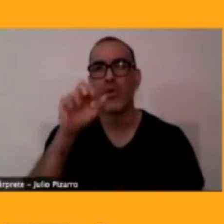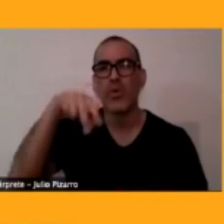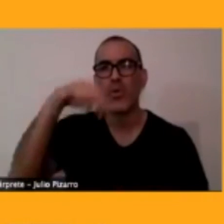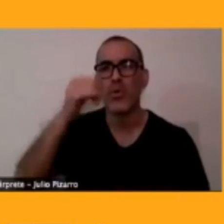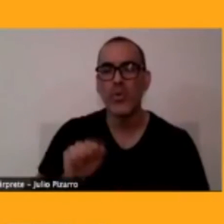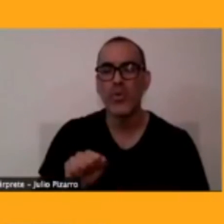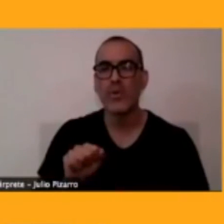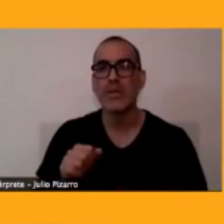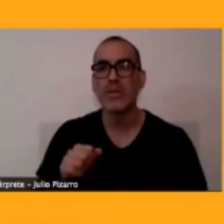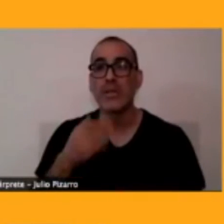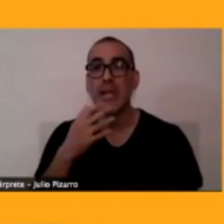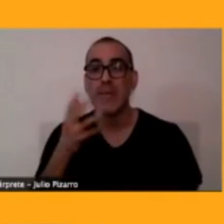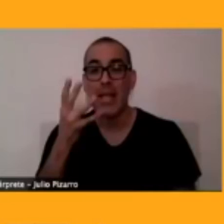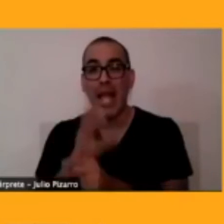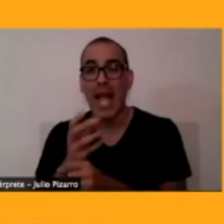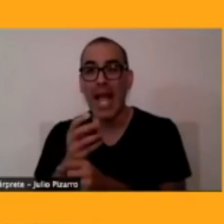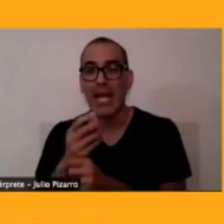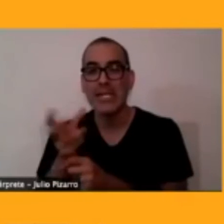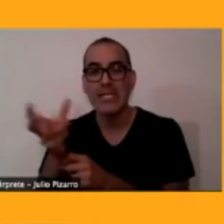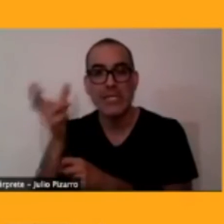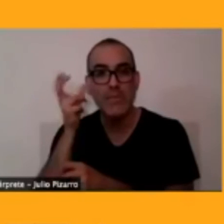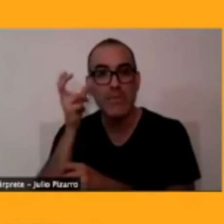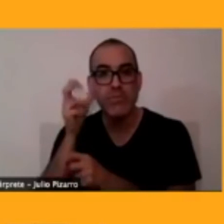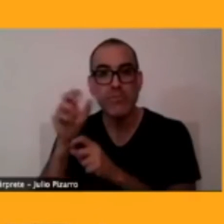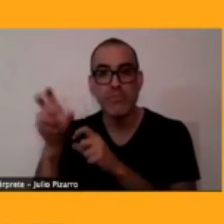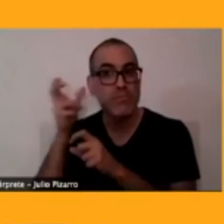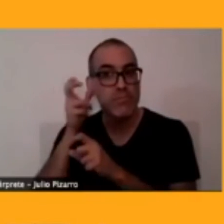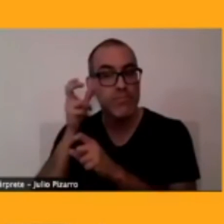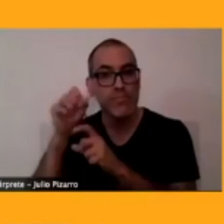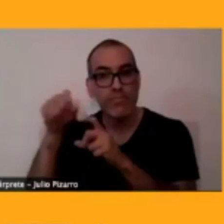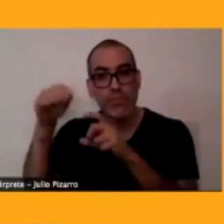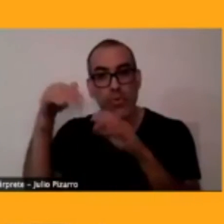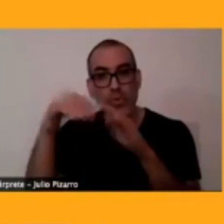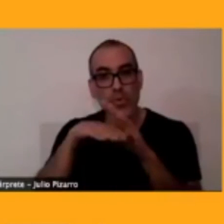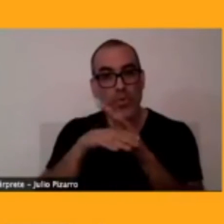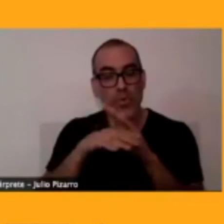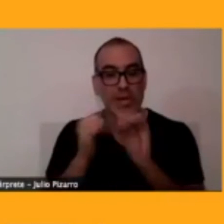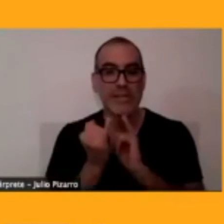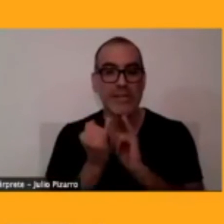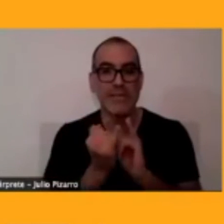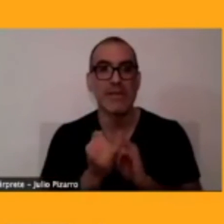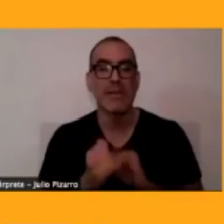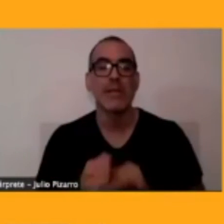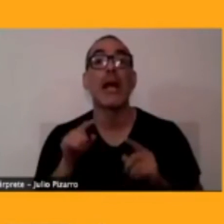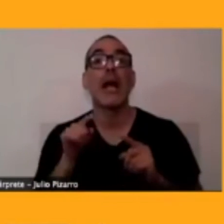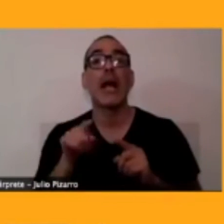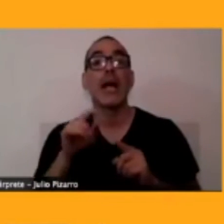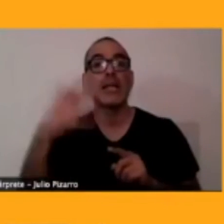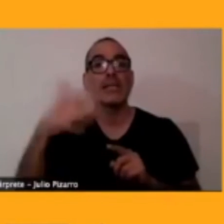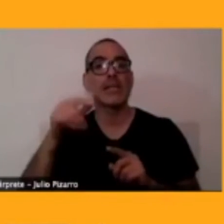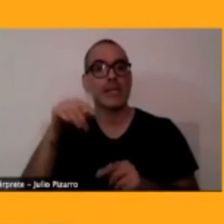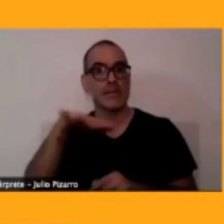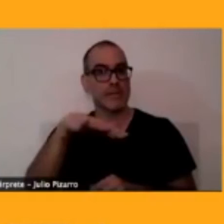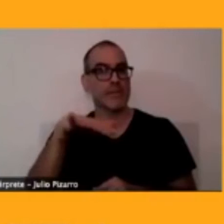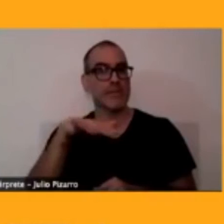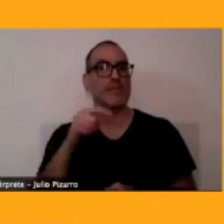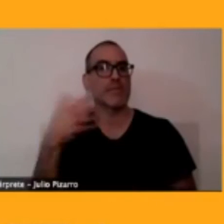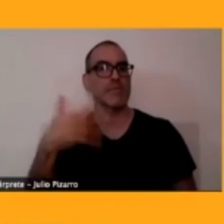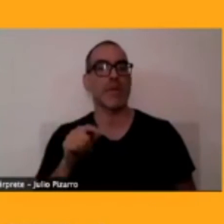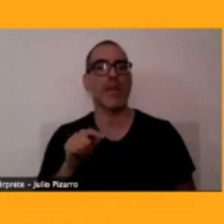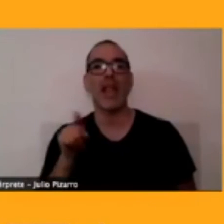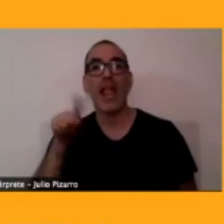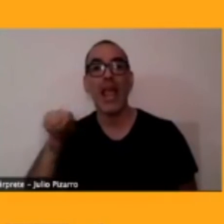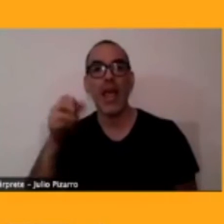audios. ¿Ya? Y, de todas maneras, aquí hay un punto importante acerca de estas recopilaciones que hicieron los investigadores.